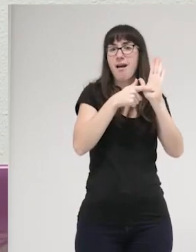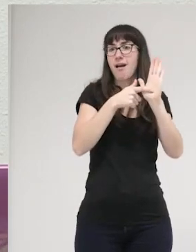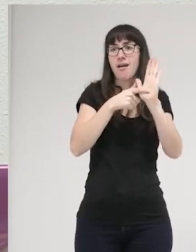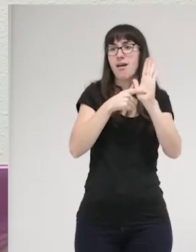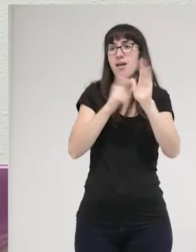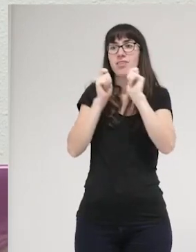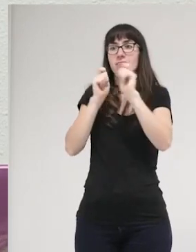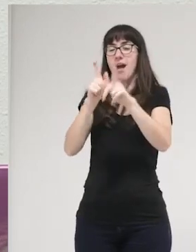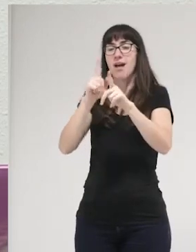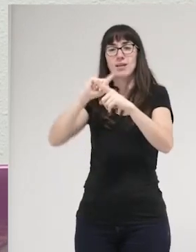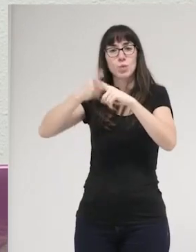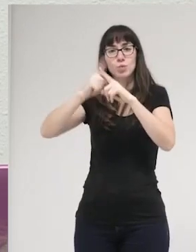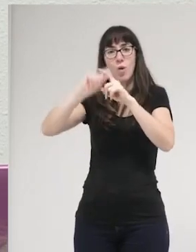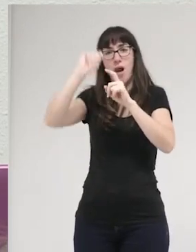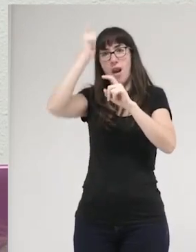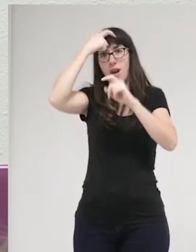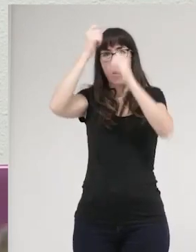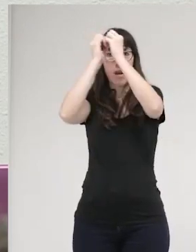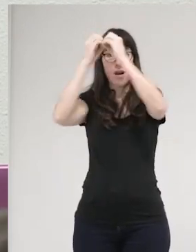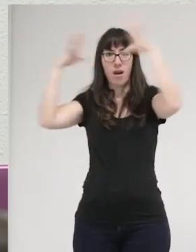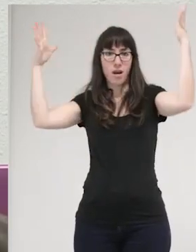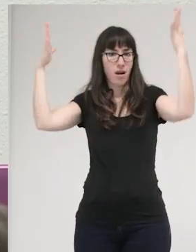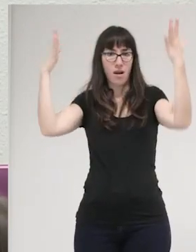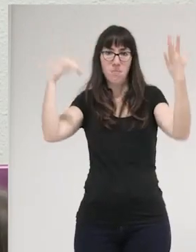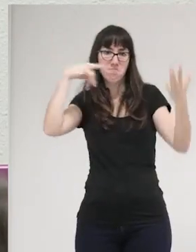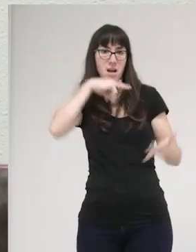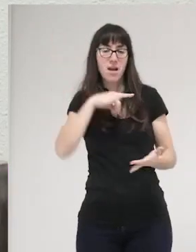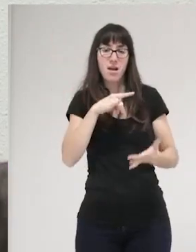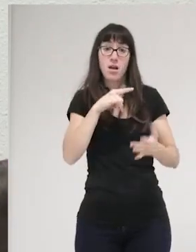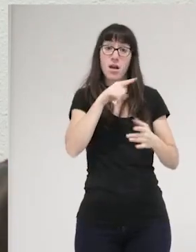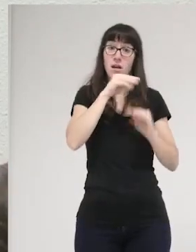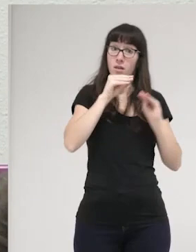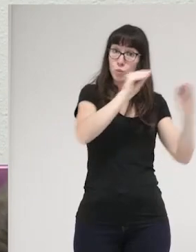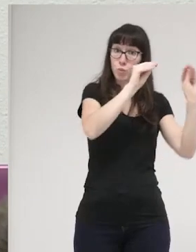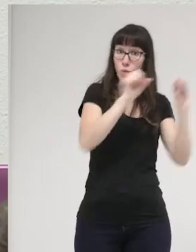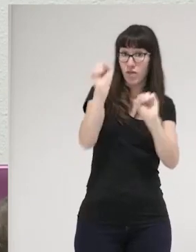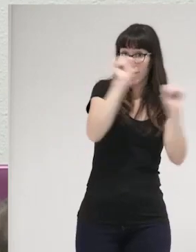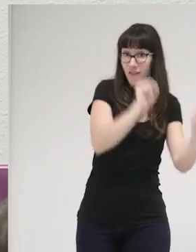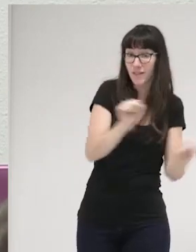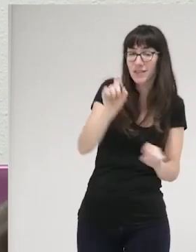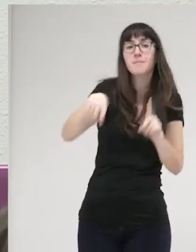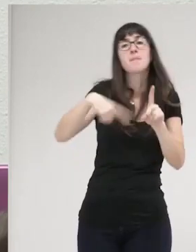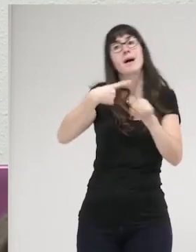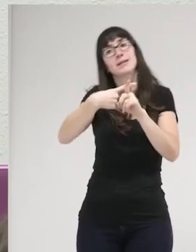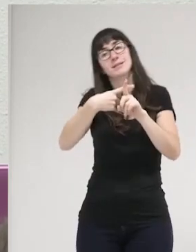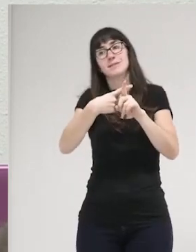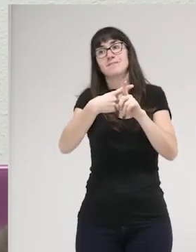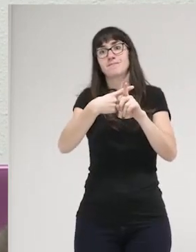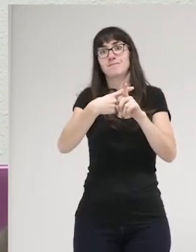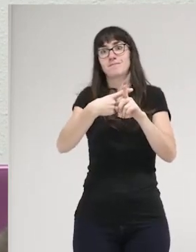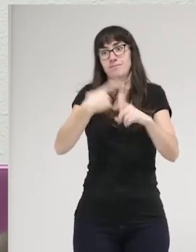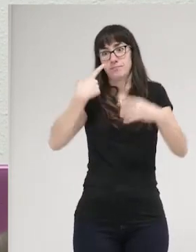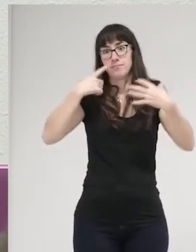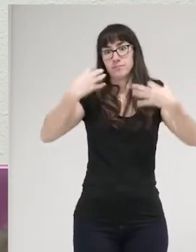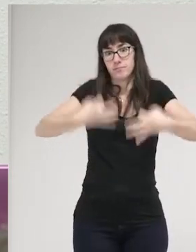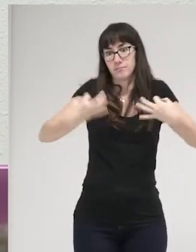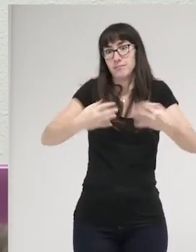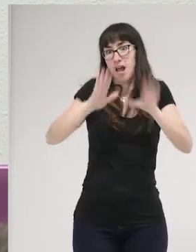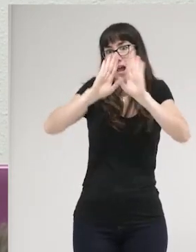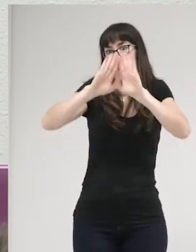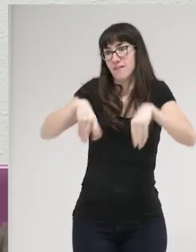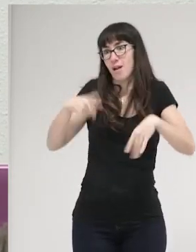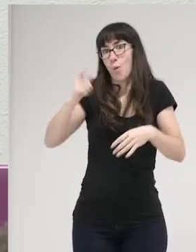sexualidad tanto su defensa jurídica como como el hecho de que finalmente sea